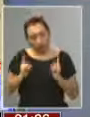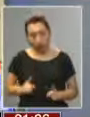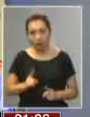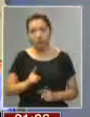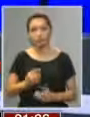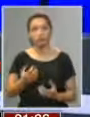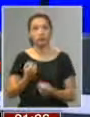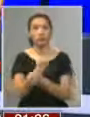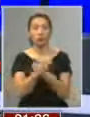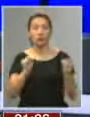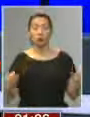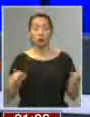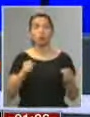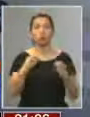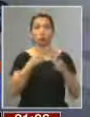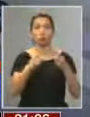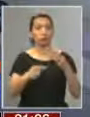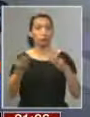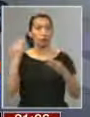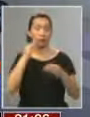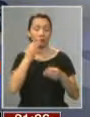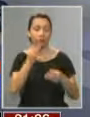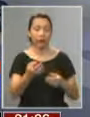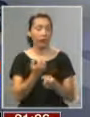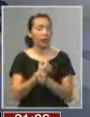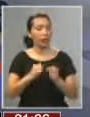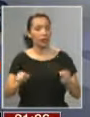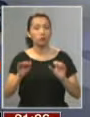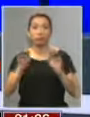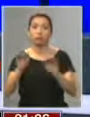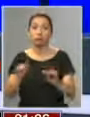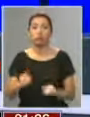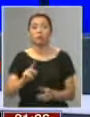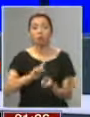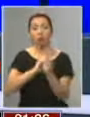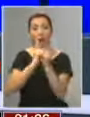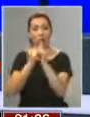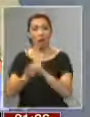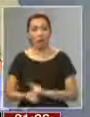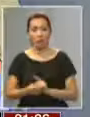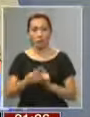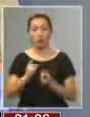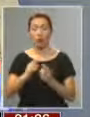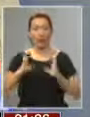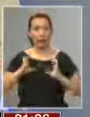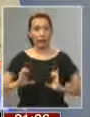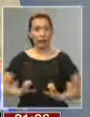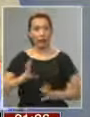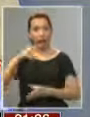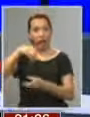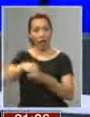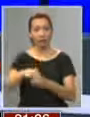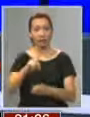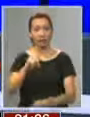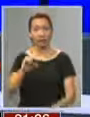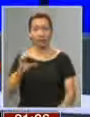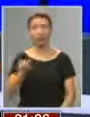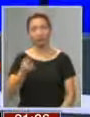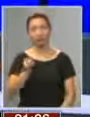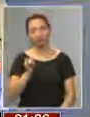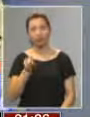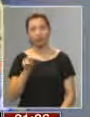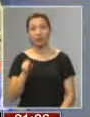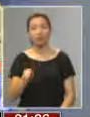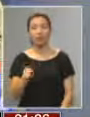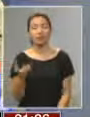renunció, Soledad Alvear renunció. Enrique Krauss renunció. Enrique Krauss renunció. Por lo tanto, ¿ha cambiado la ética al interior de la democracia cristiana? Y eso es lo que